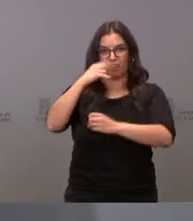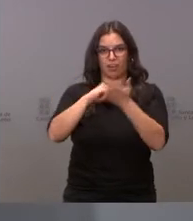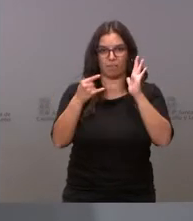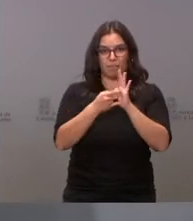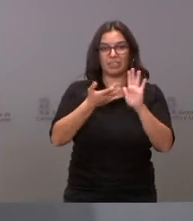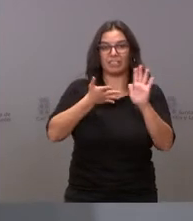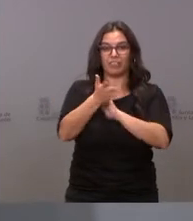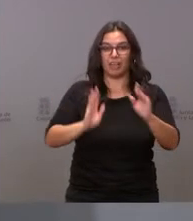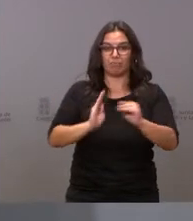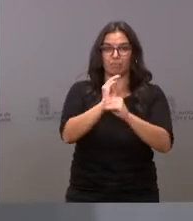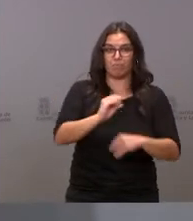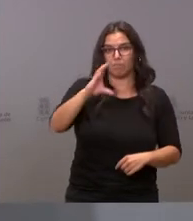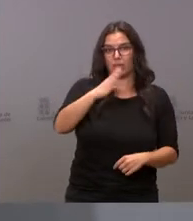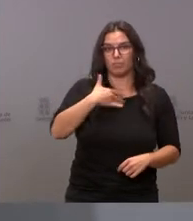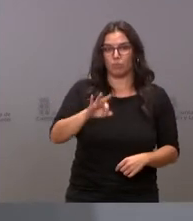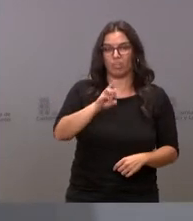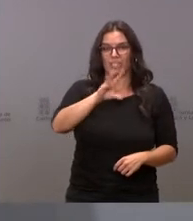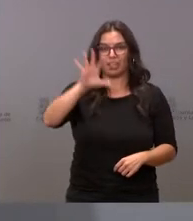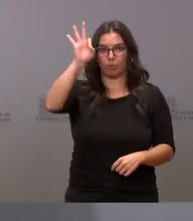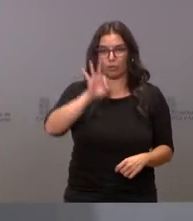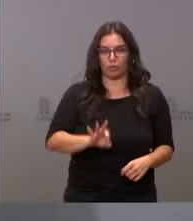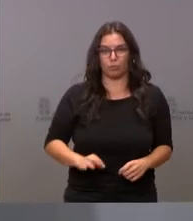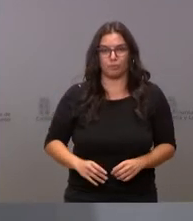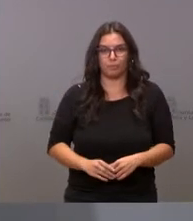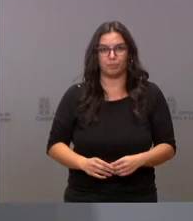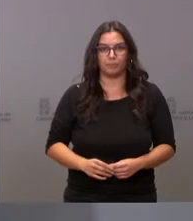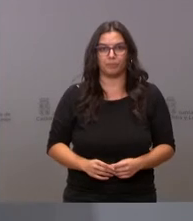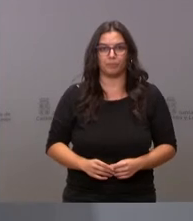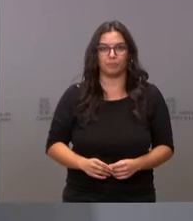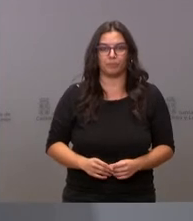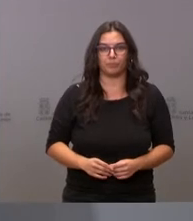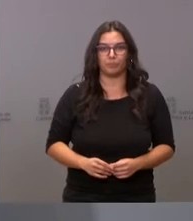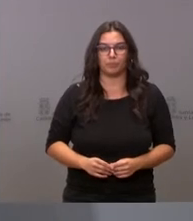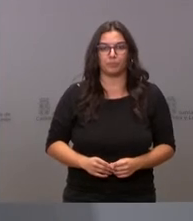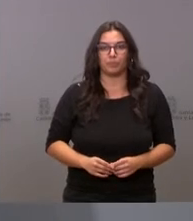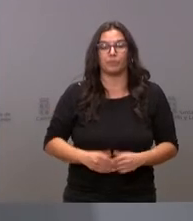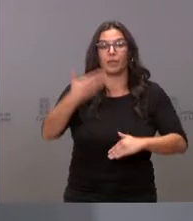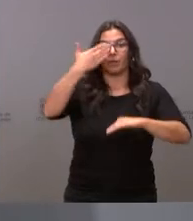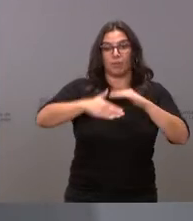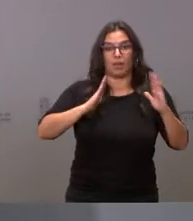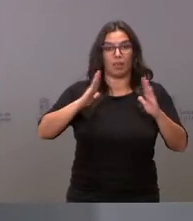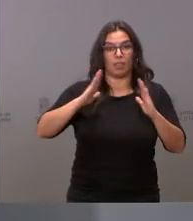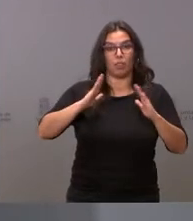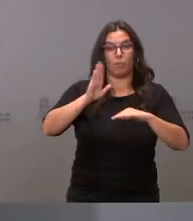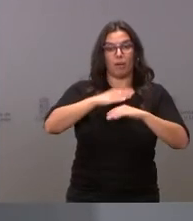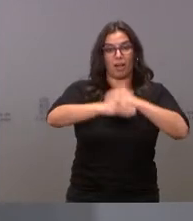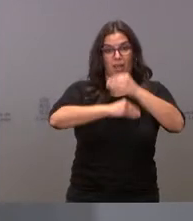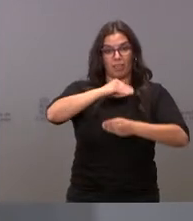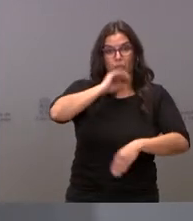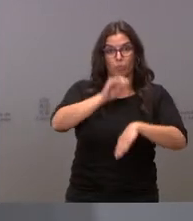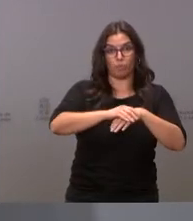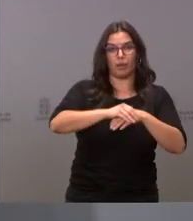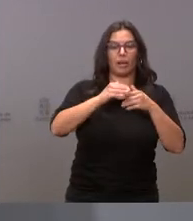las inversiones previstas en un 35%. Se ajusta el plazo temporal para el desarrollo de las mismas también.